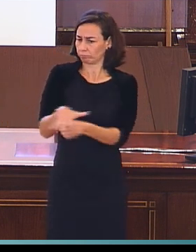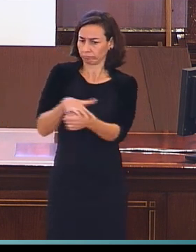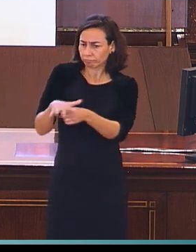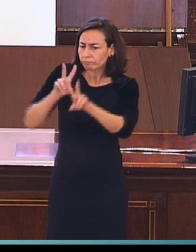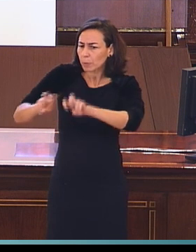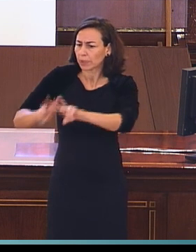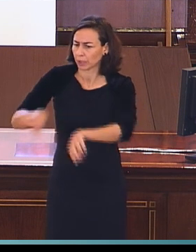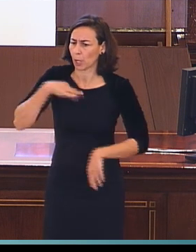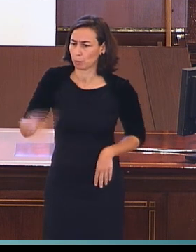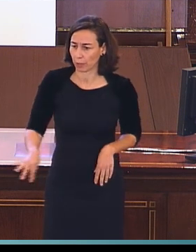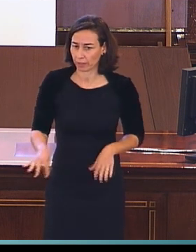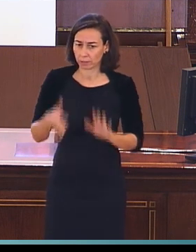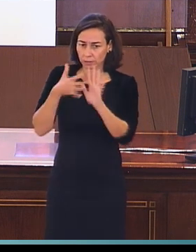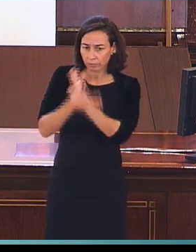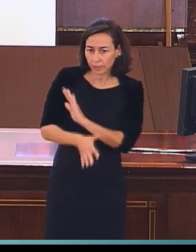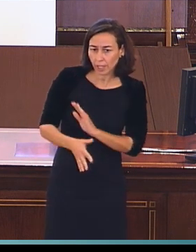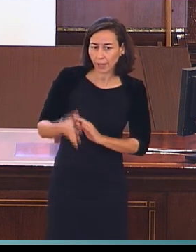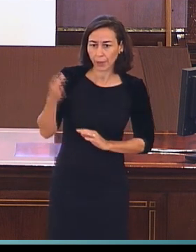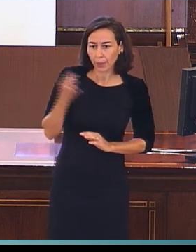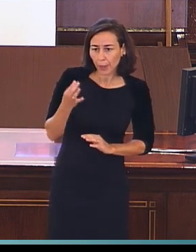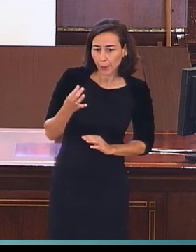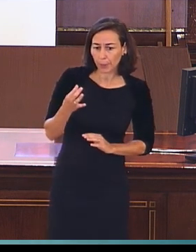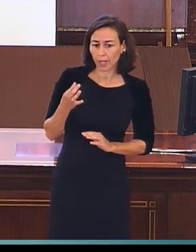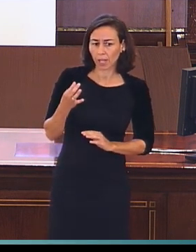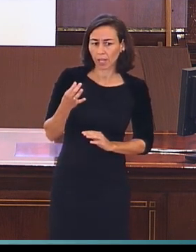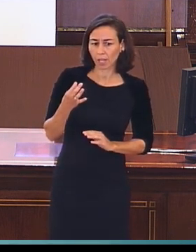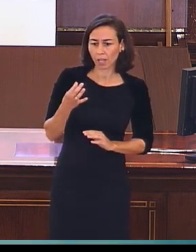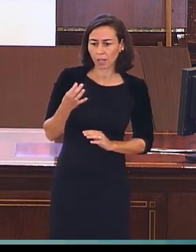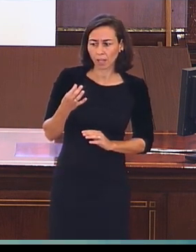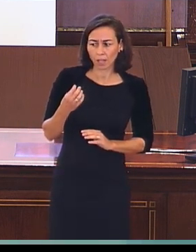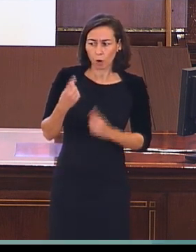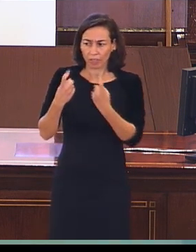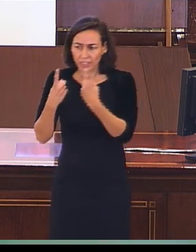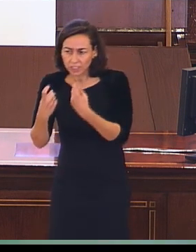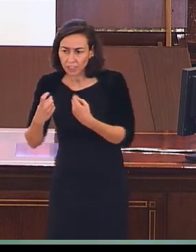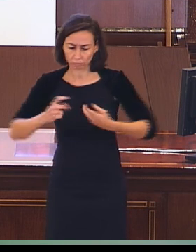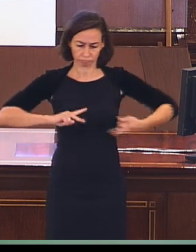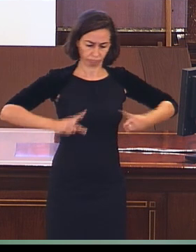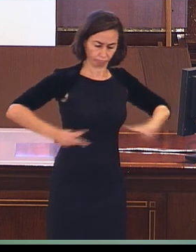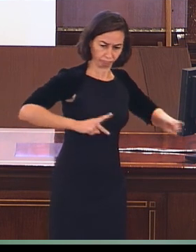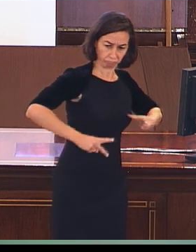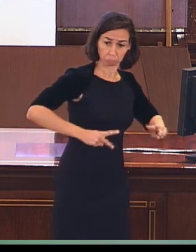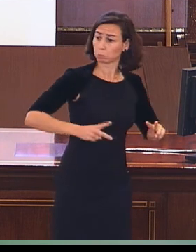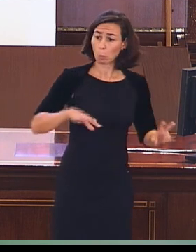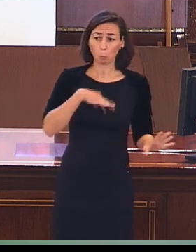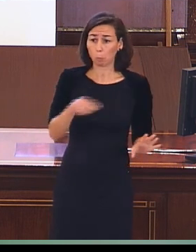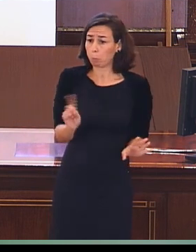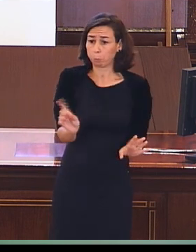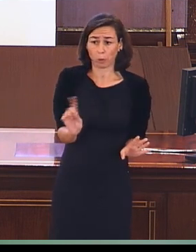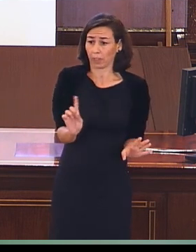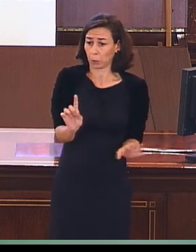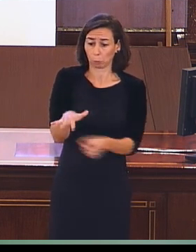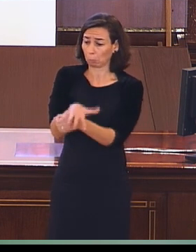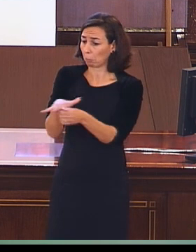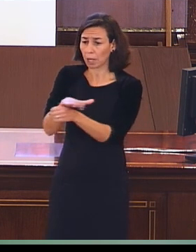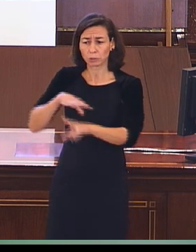en sí misma. No tiene que ser subsidiaria de la interpretación de las lenguas orales, porque es un área con suficiente entidad en sí misma.